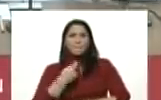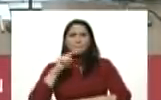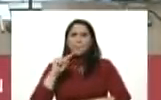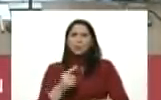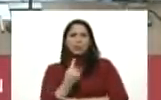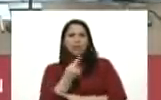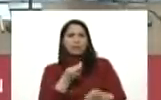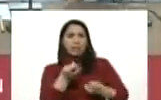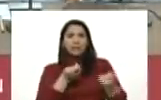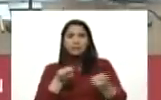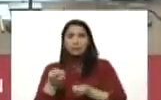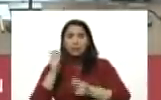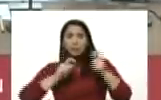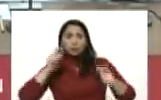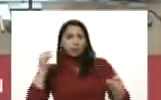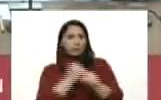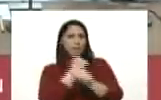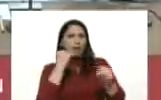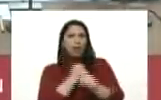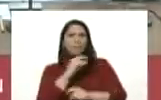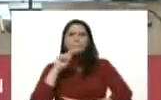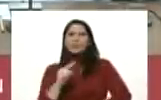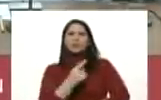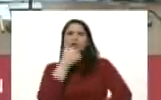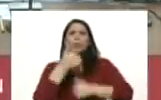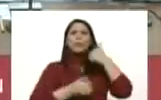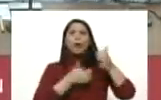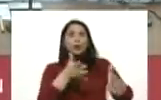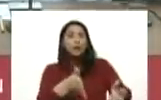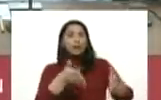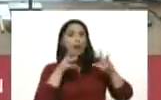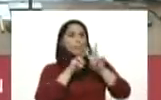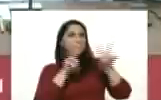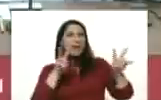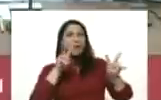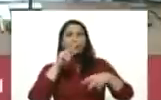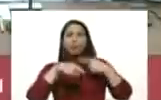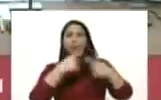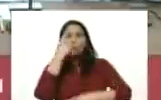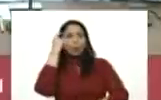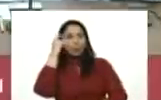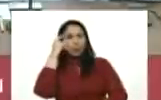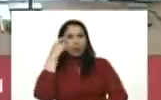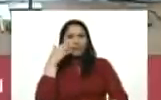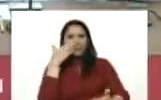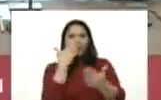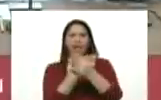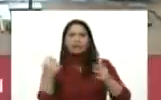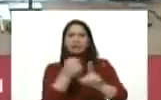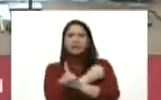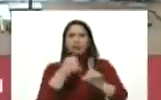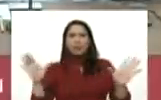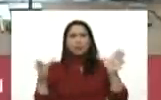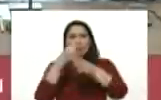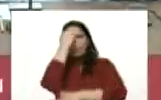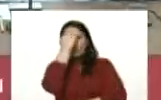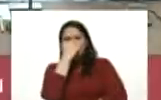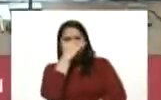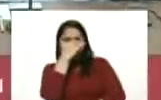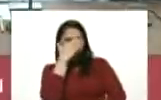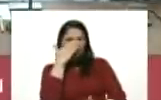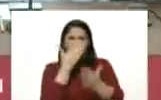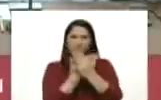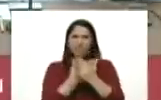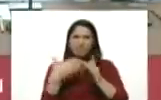gente trabajarlo la prioridad es ganar la paz todos los días frente al sabotaje de los grupos terroristas frente